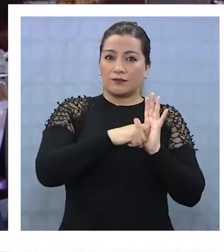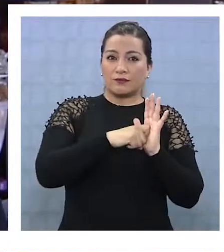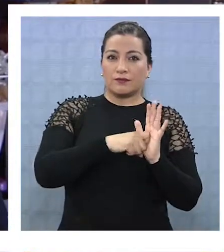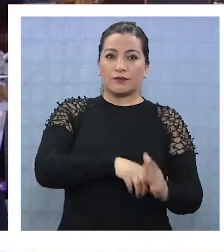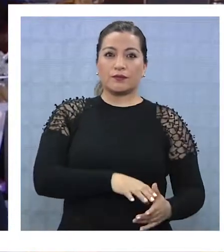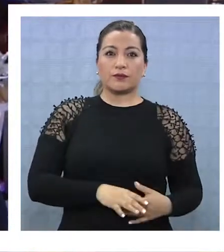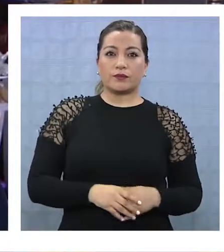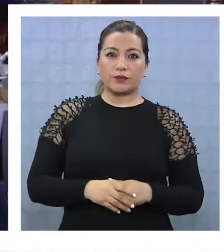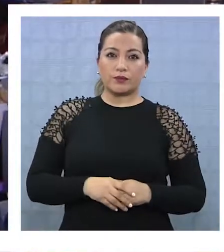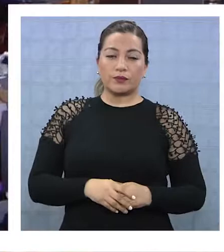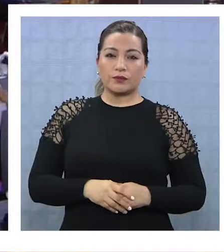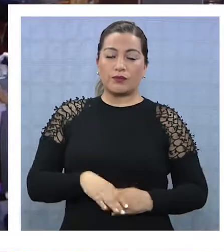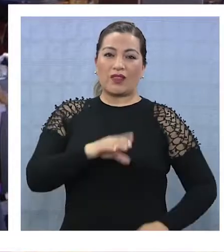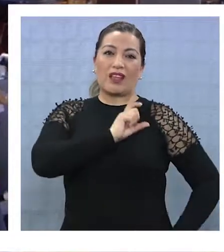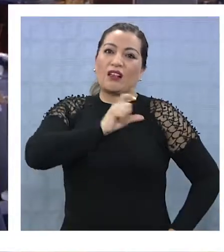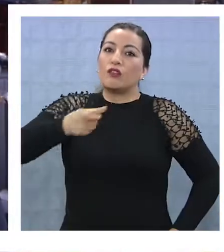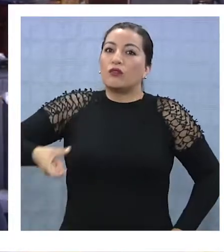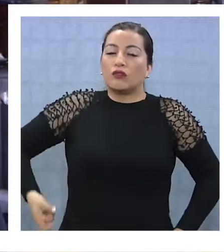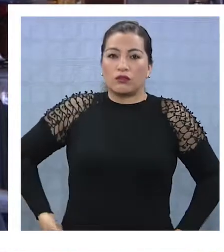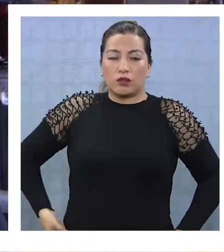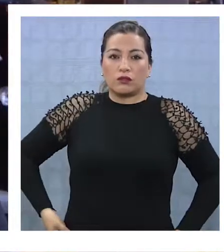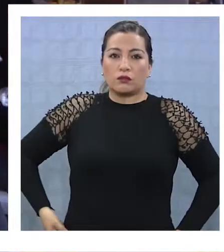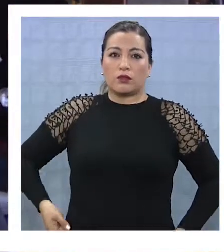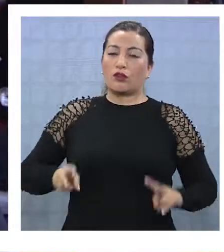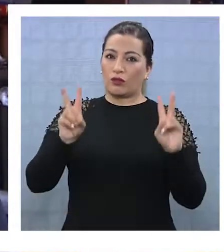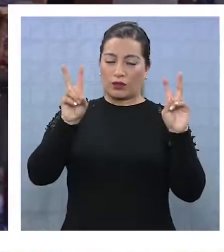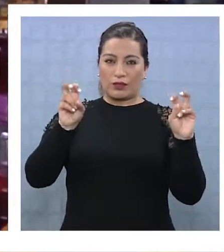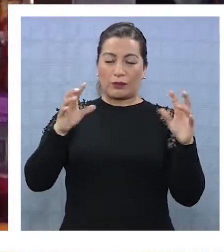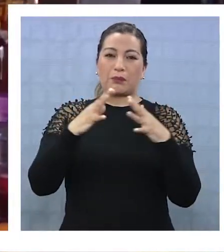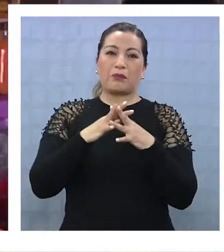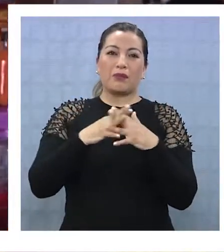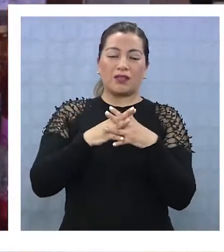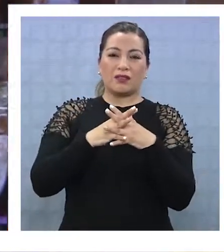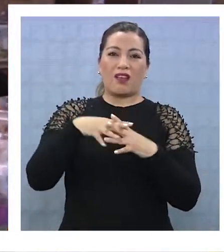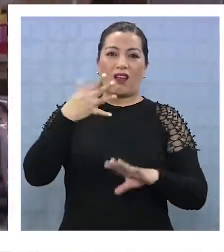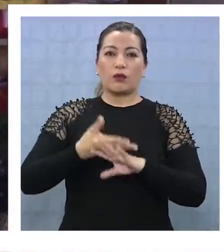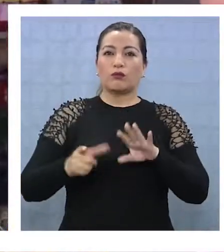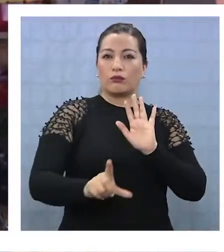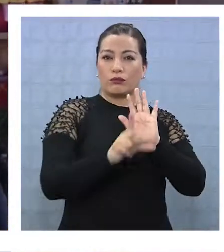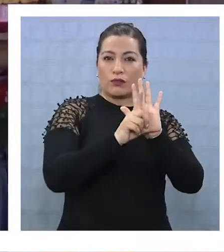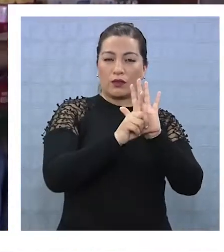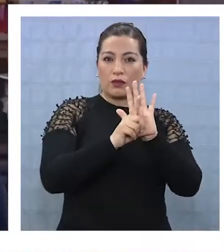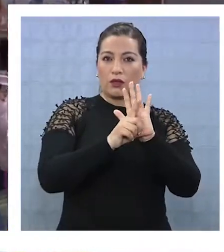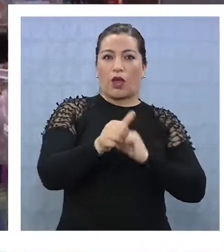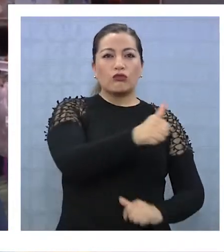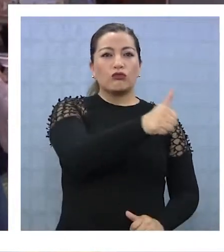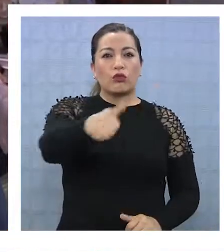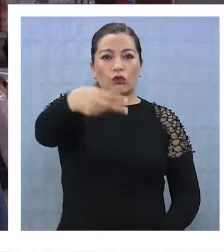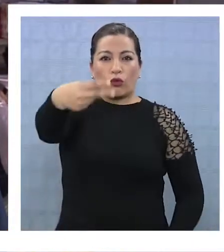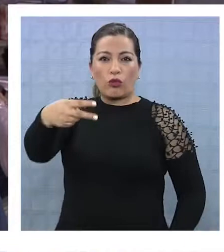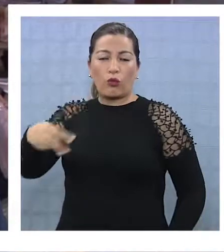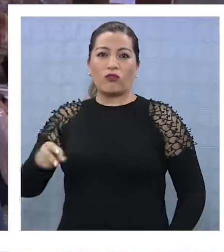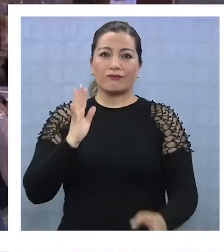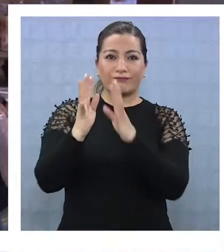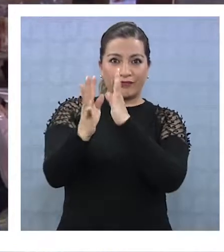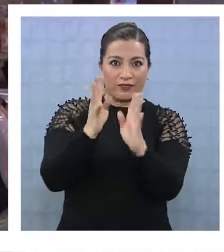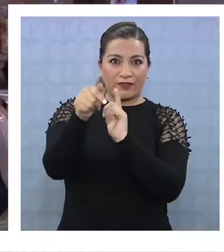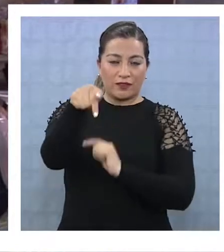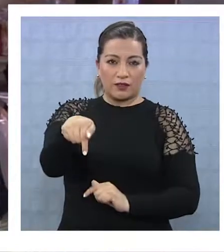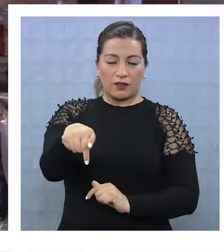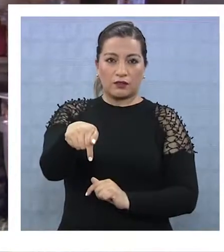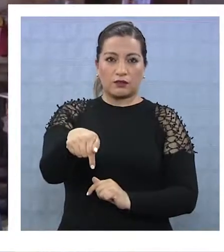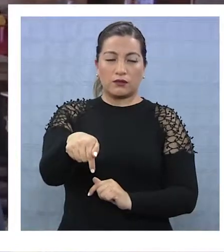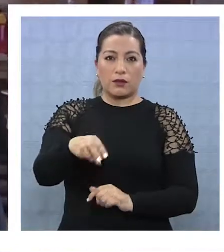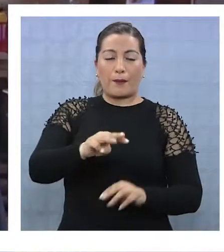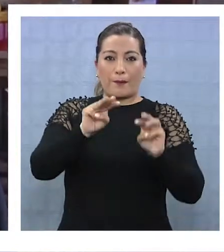En estos tiempos el gobierno o la Junta Militar dio una ley que todos los locatarios